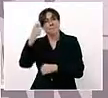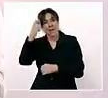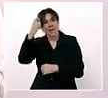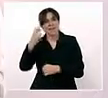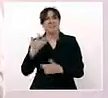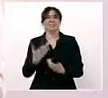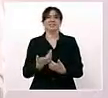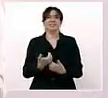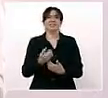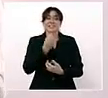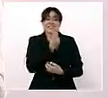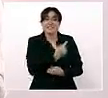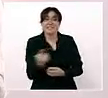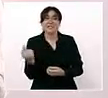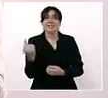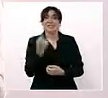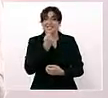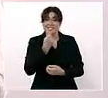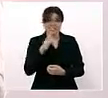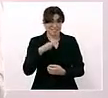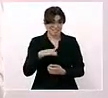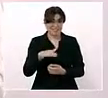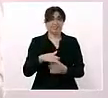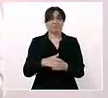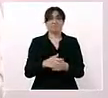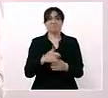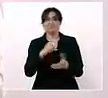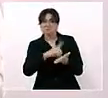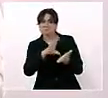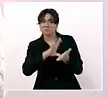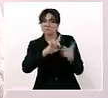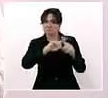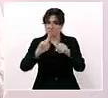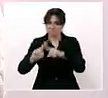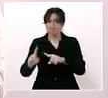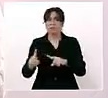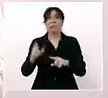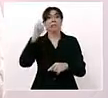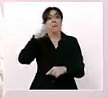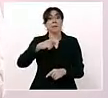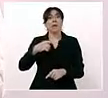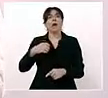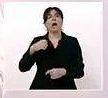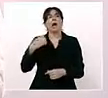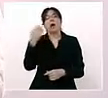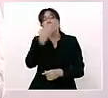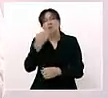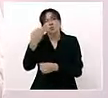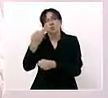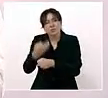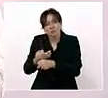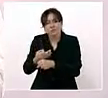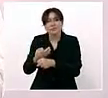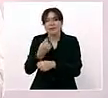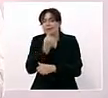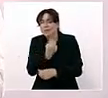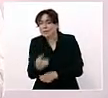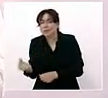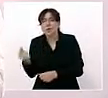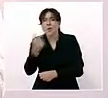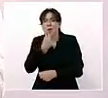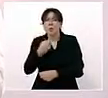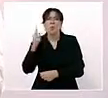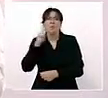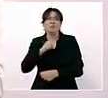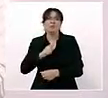para todos los estudiantes de familias humildes, de familias pobres de Nayarit. Vamos a seguir apoyando